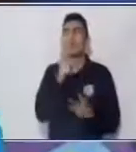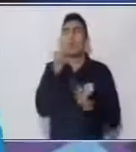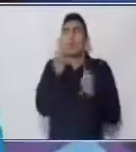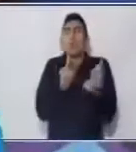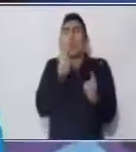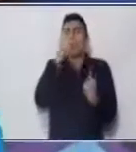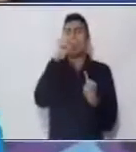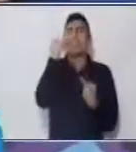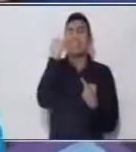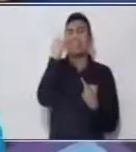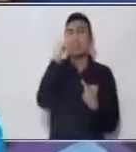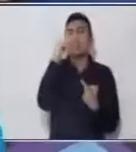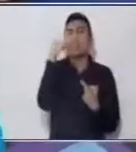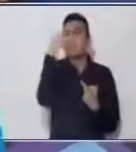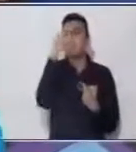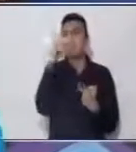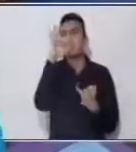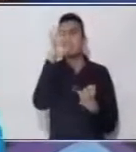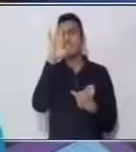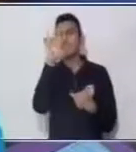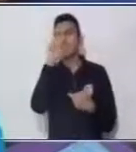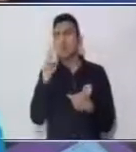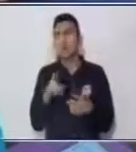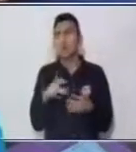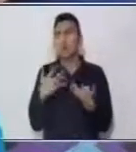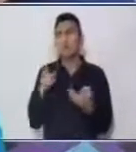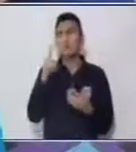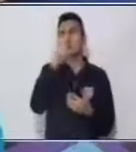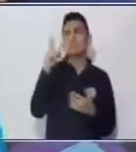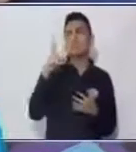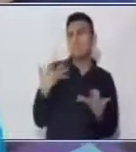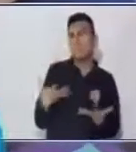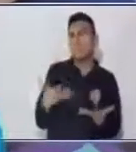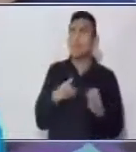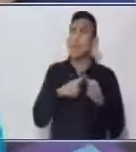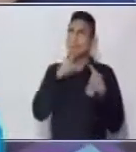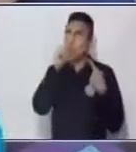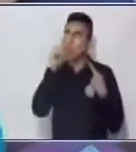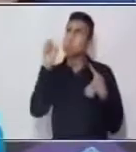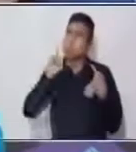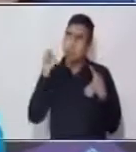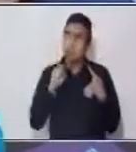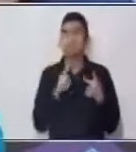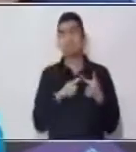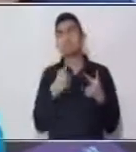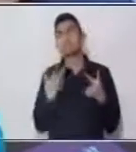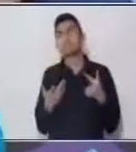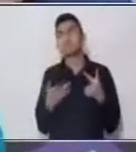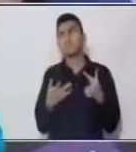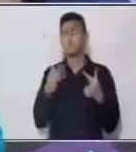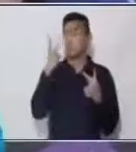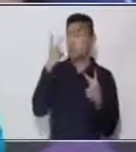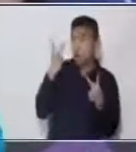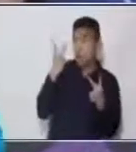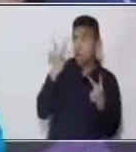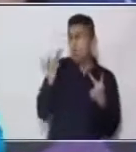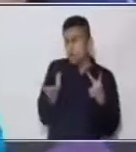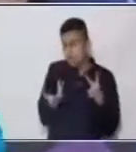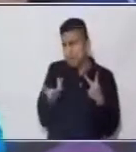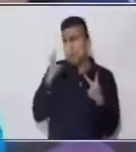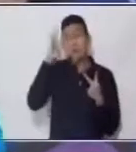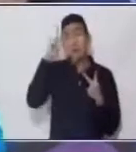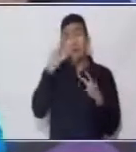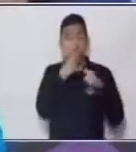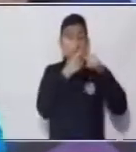serían los divisores de cien? Vamos a ver El uno, muy bien El dos, porque la